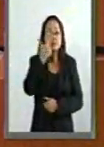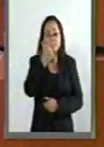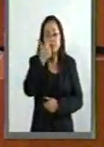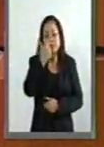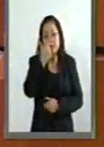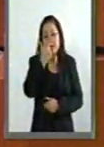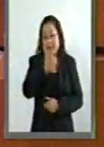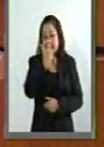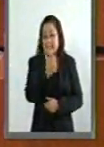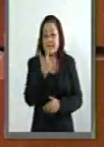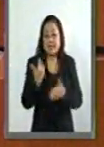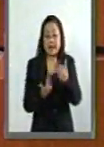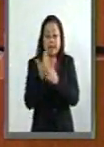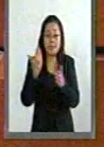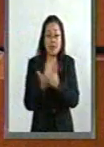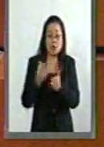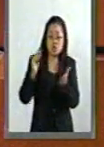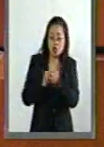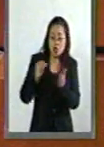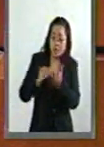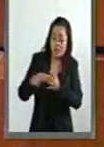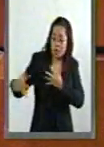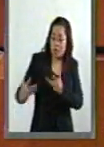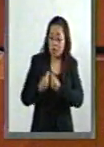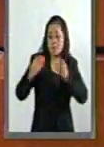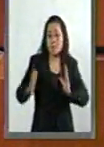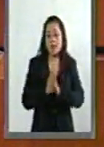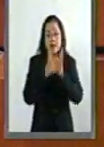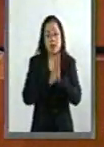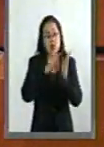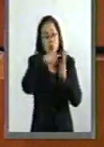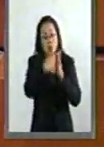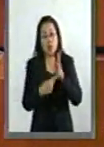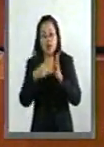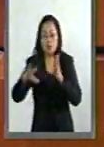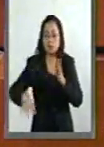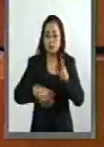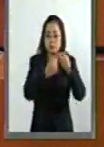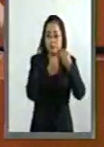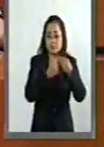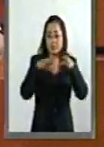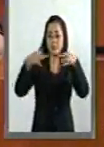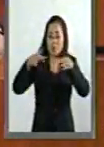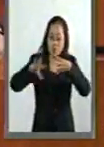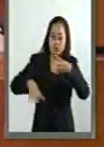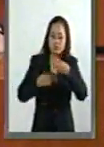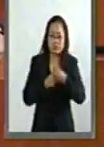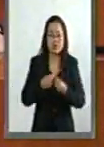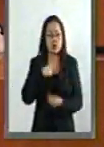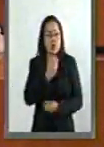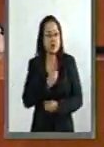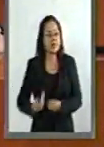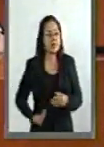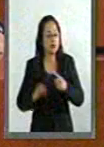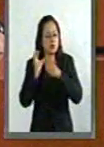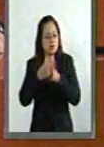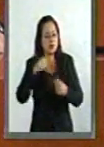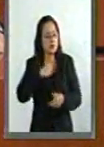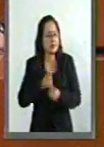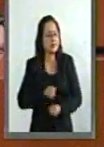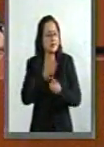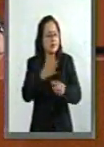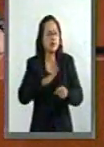mañana todavía involucramos cuatro documentos adicionales. También como presidente de la Comisión he manifestado